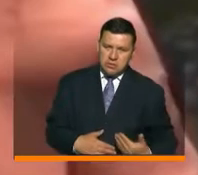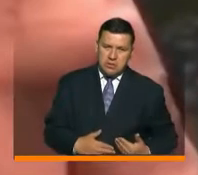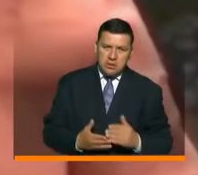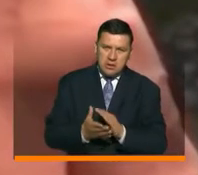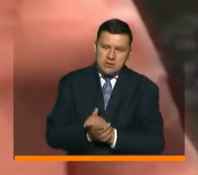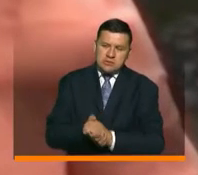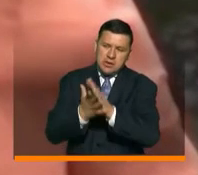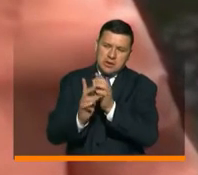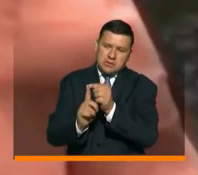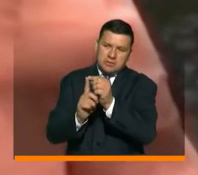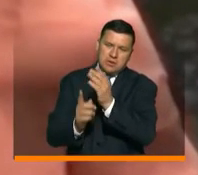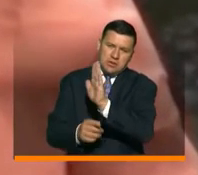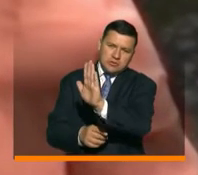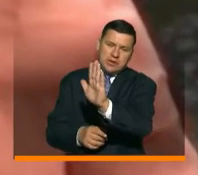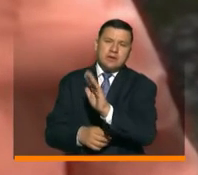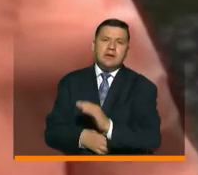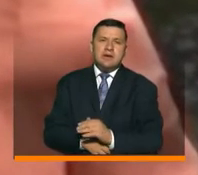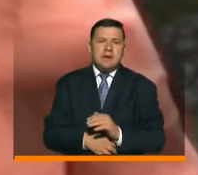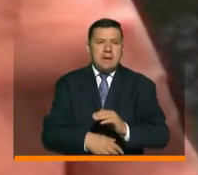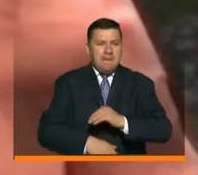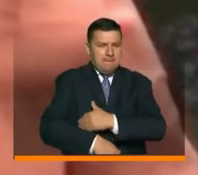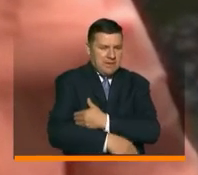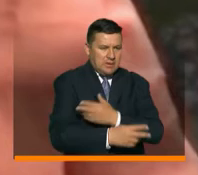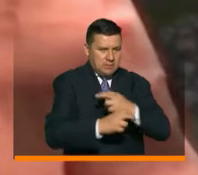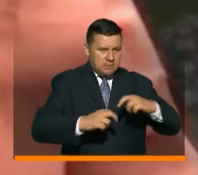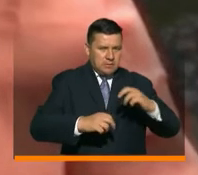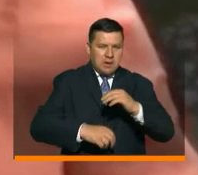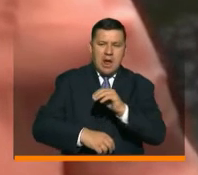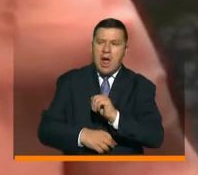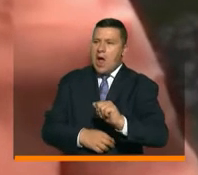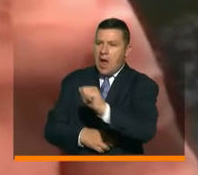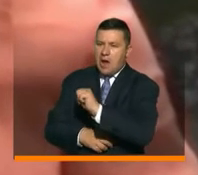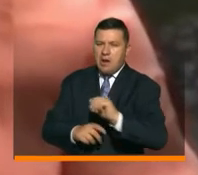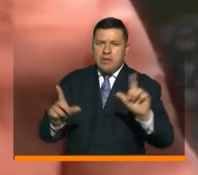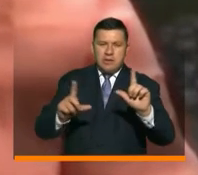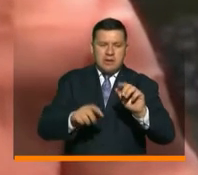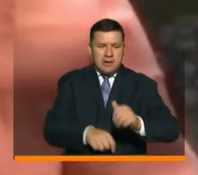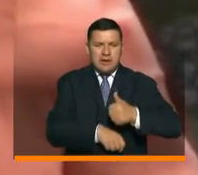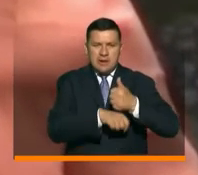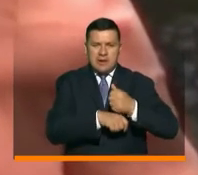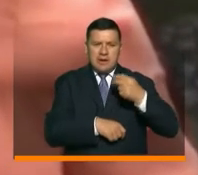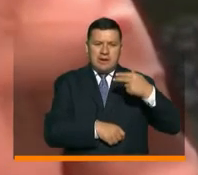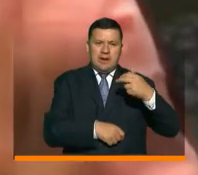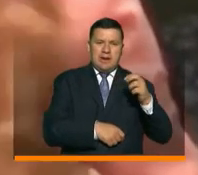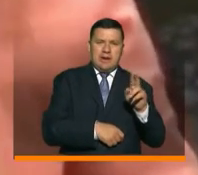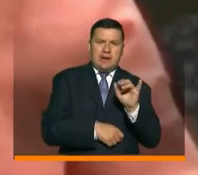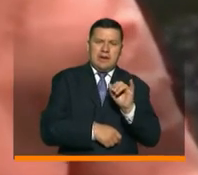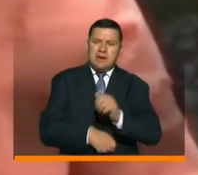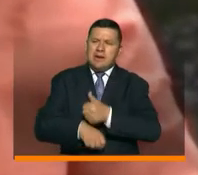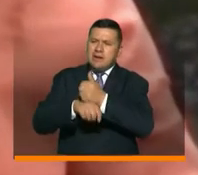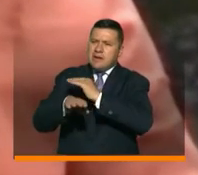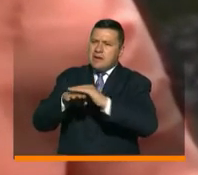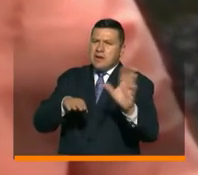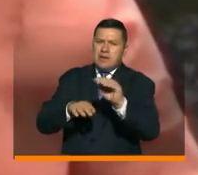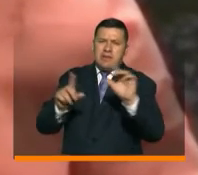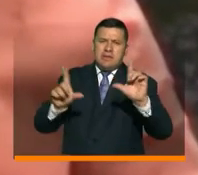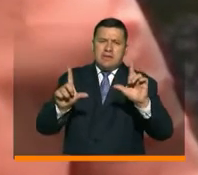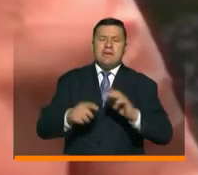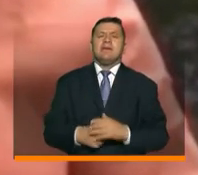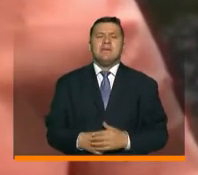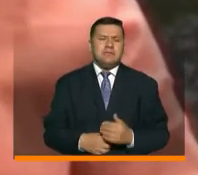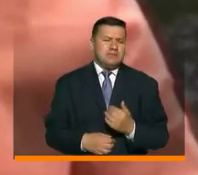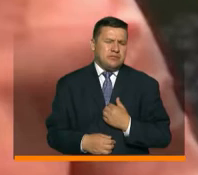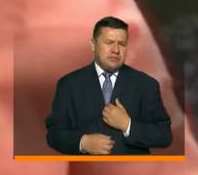saludo muy especial para usted, los señores ministros, la nuestra ministra, a los televidentes, al rector Henry, a los invitados, a los televidentes.